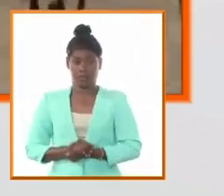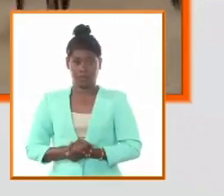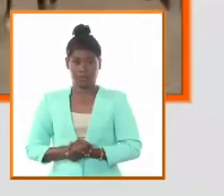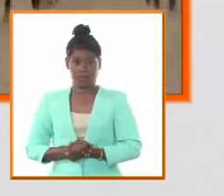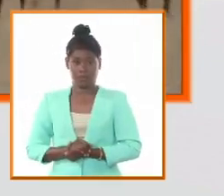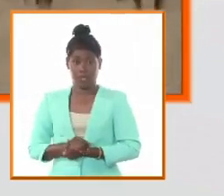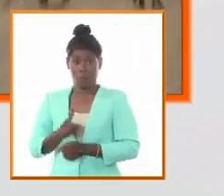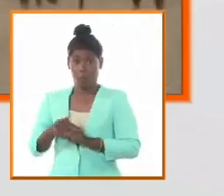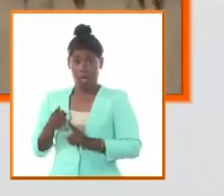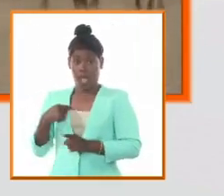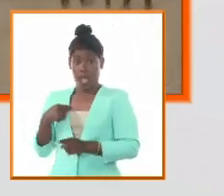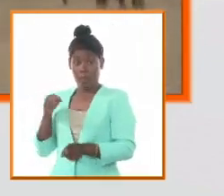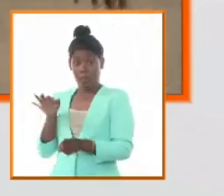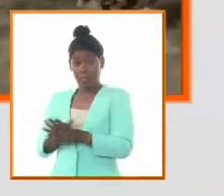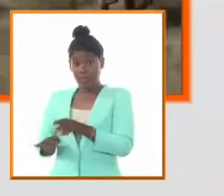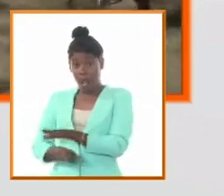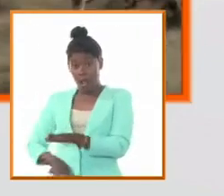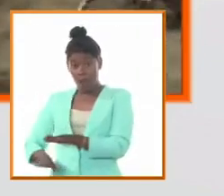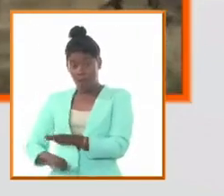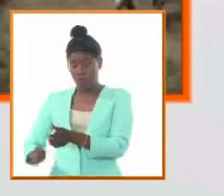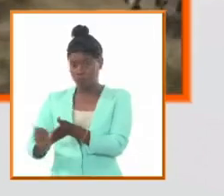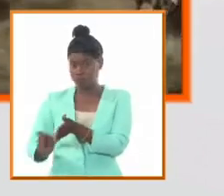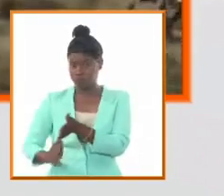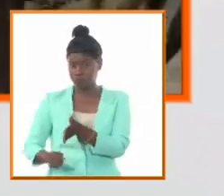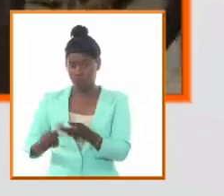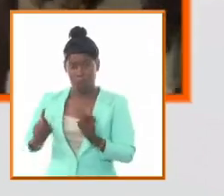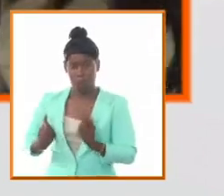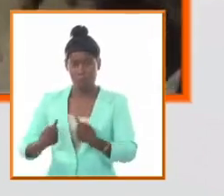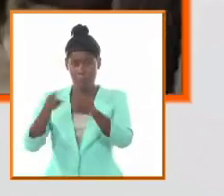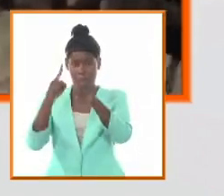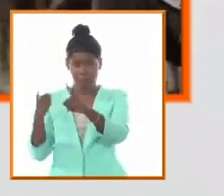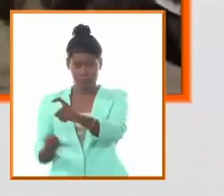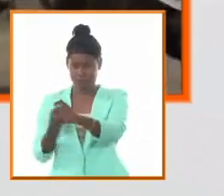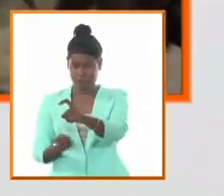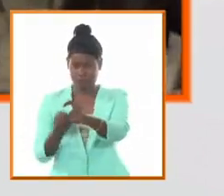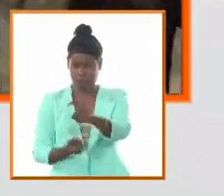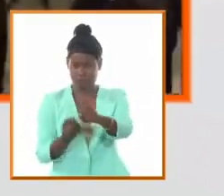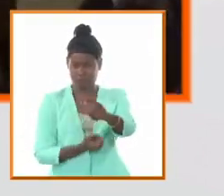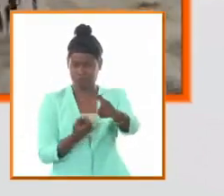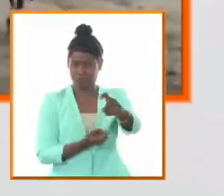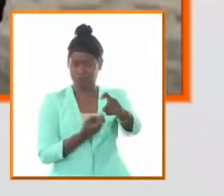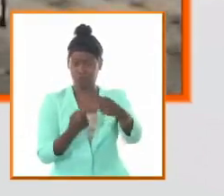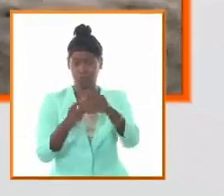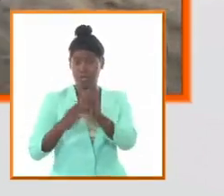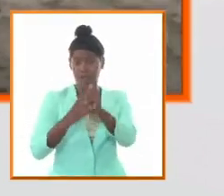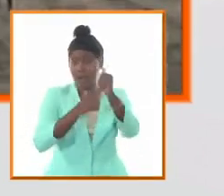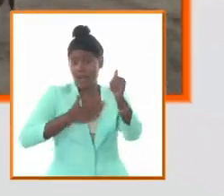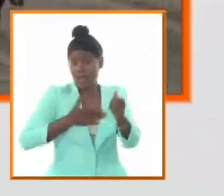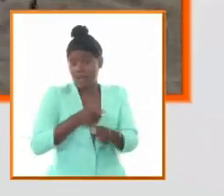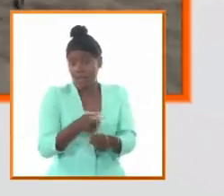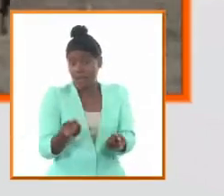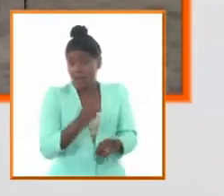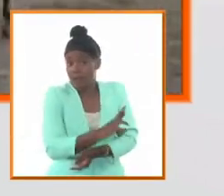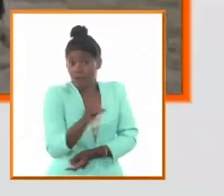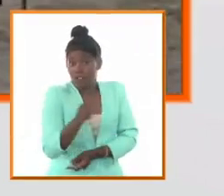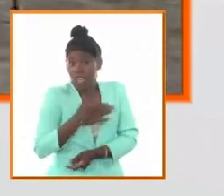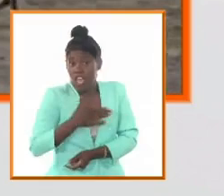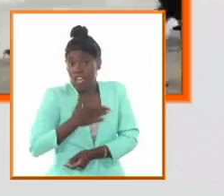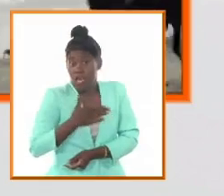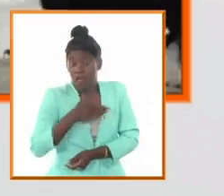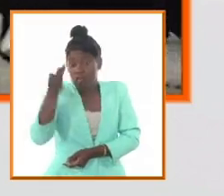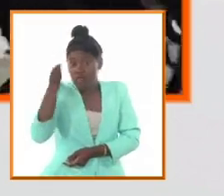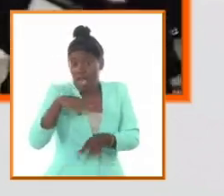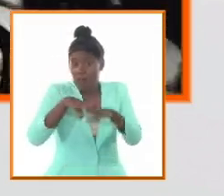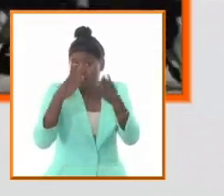sale al campo de combate sale de la cámara y va al campo de combate y se convierte con rapidez en uno de los líderes fundamentales de la revolución demostrando